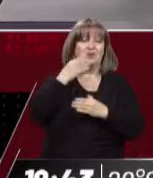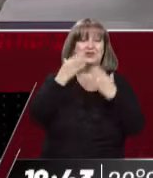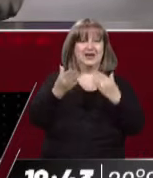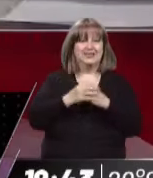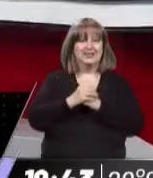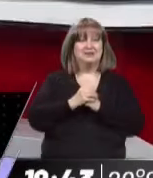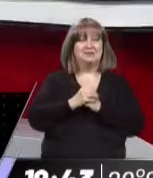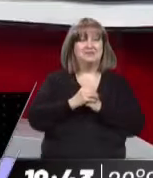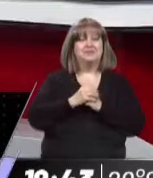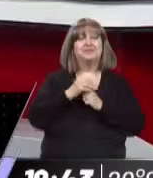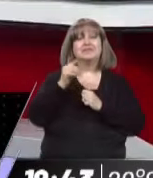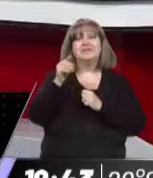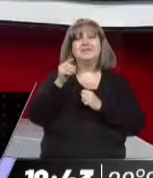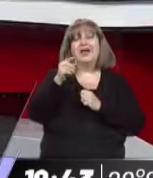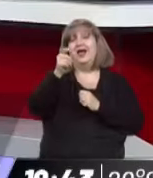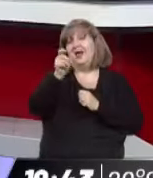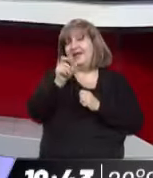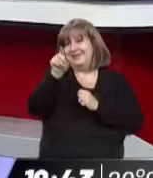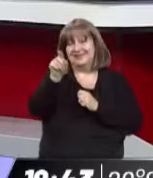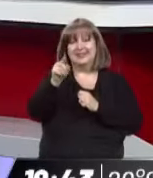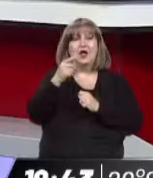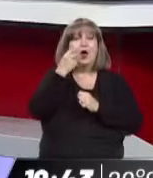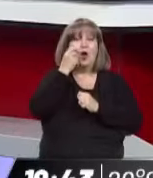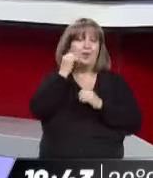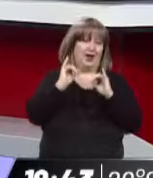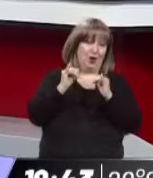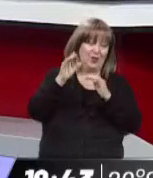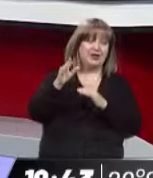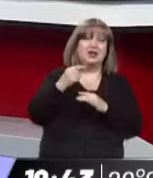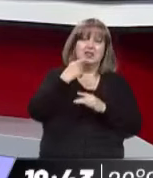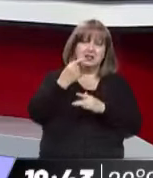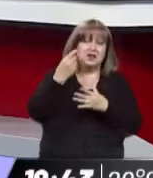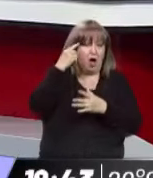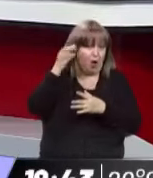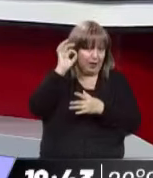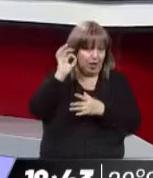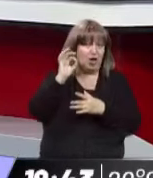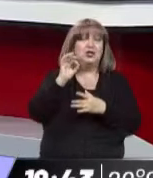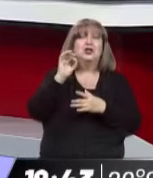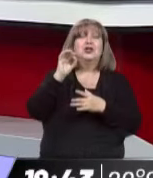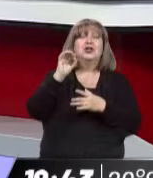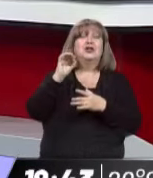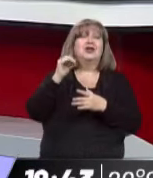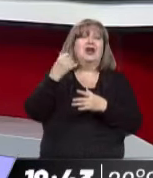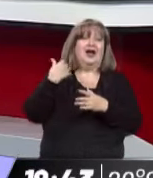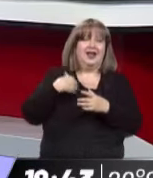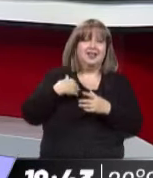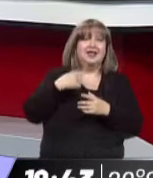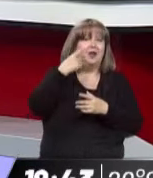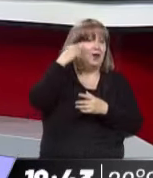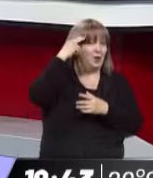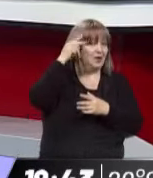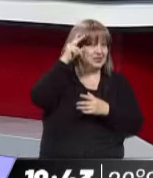grande. Bien, ahí estaba entonces la palabra de este hombre que habló sobre Argentina 1985, Juanjo Conti, autor de tres novelas.